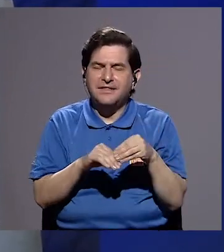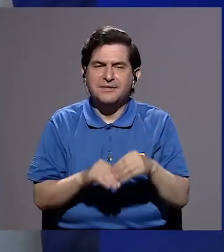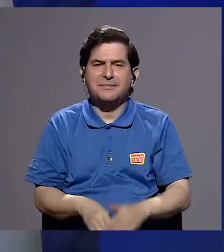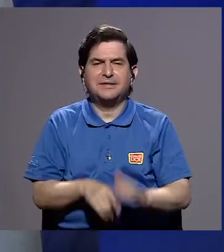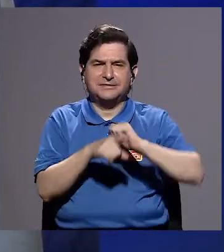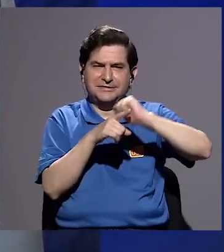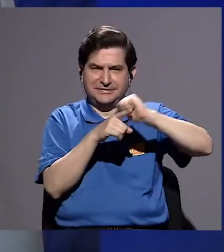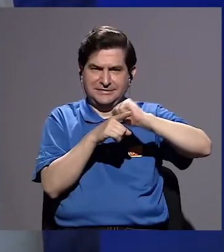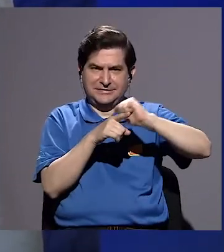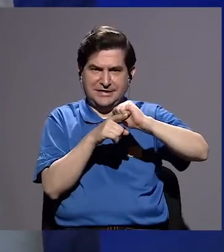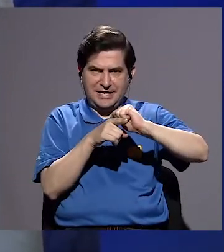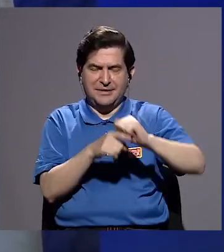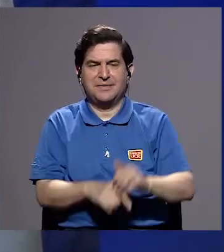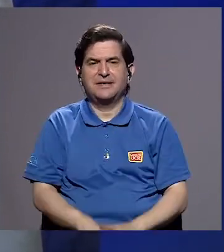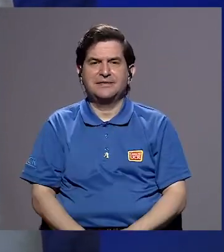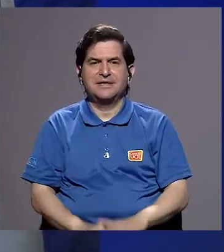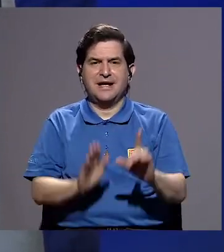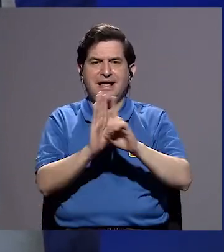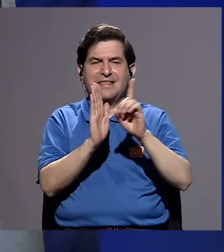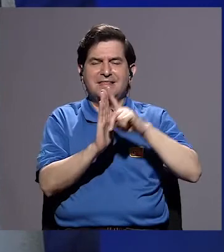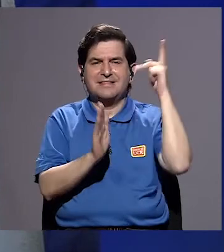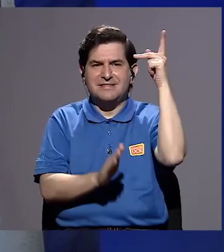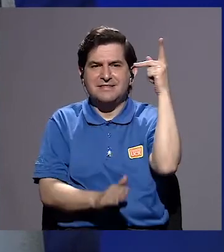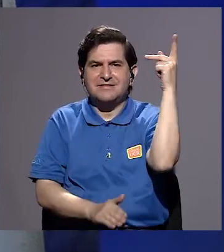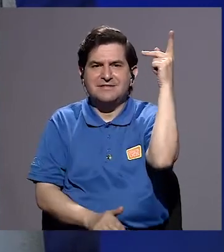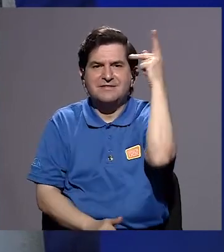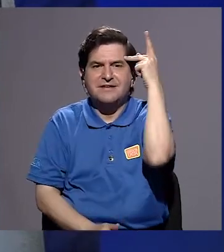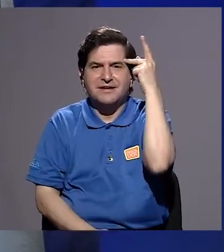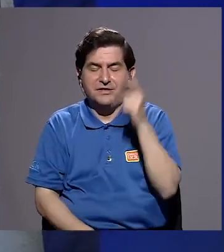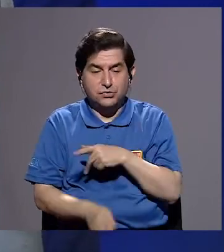del ejercicio de sus derechos políticos,